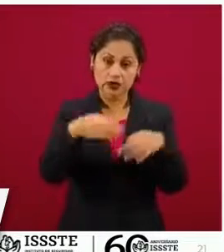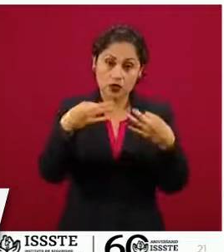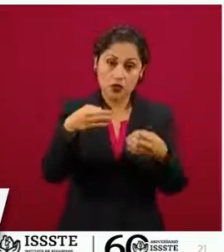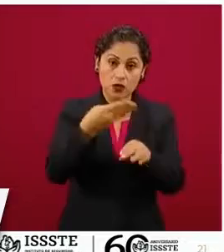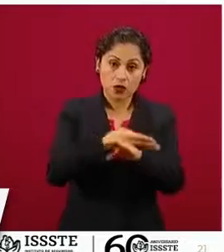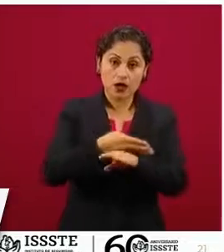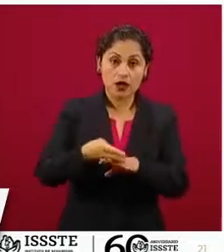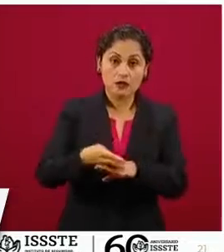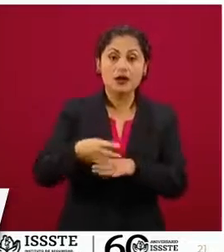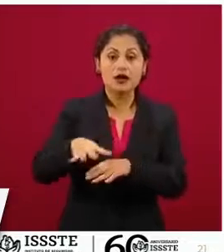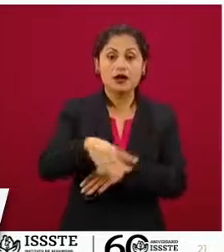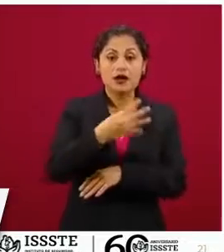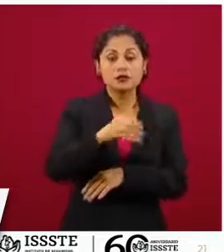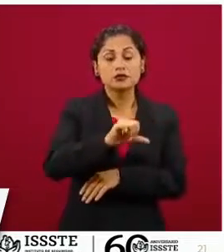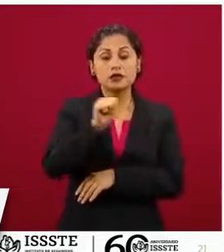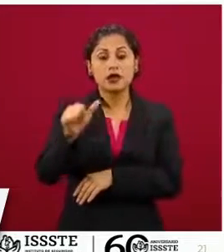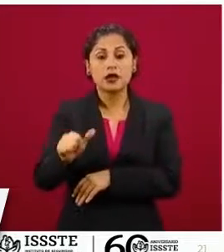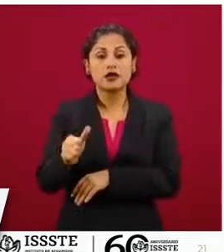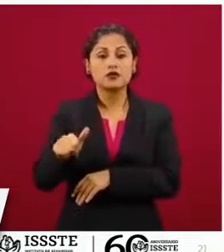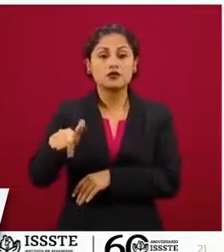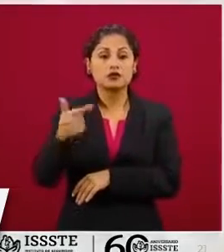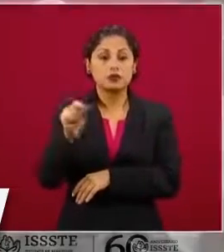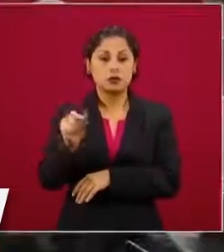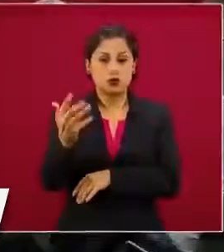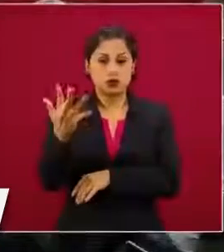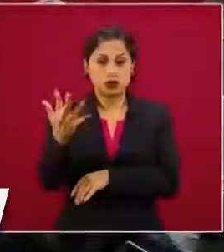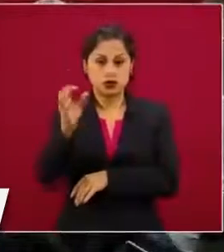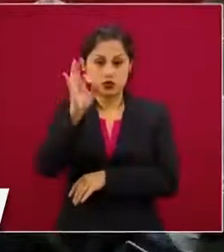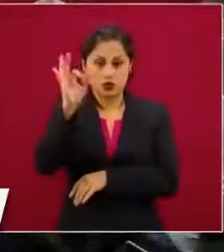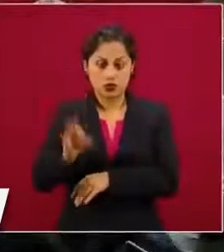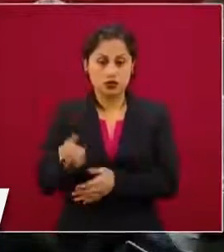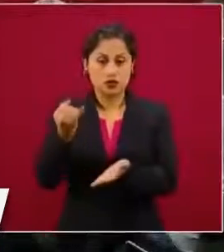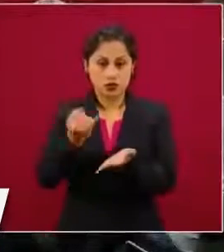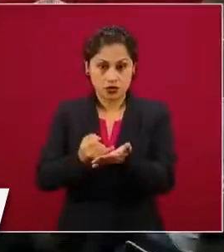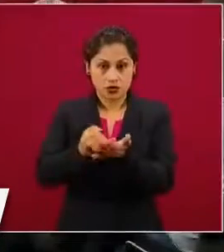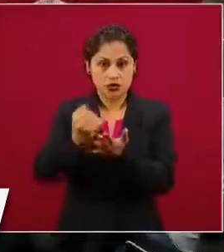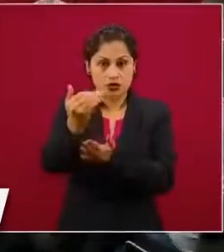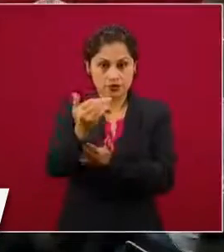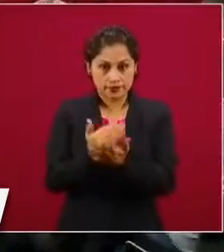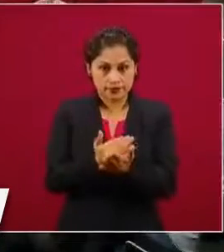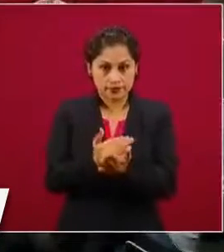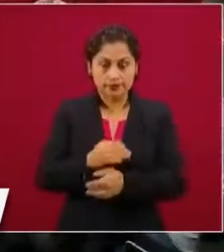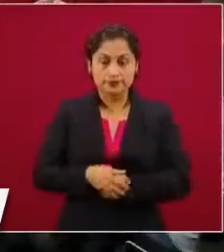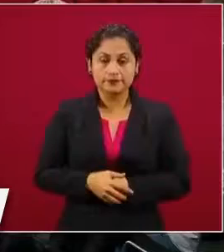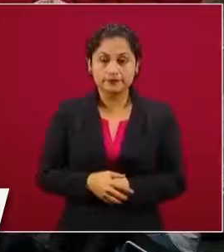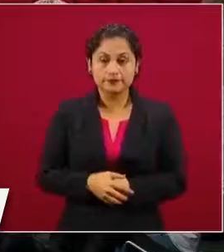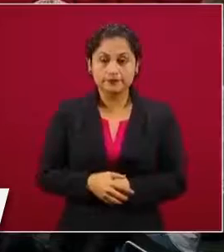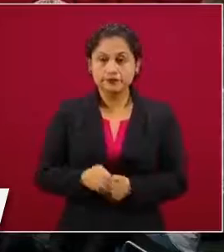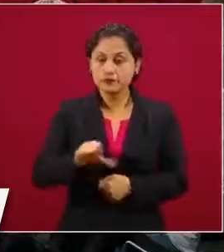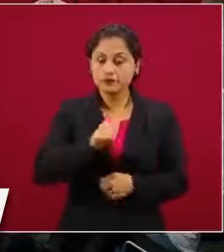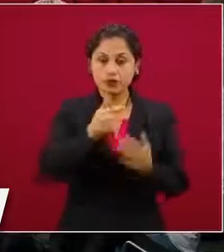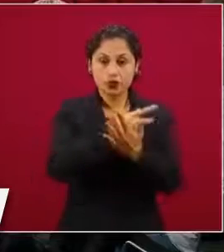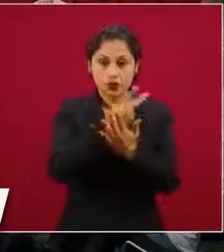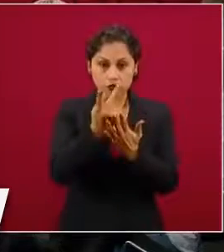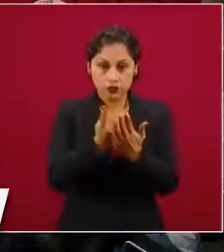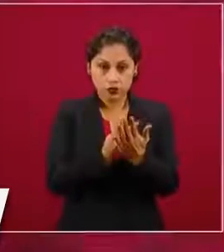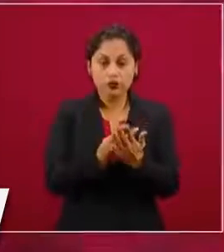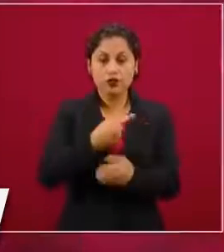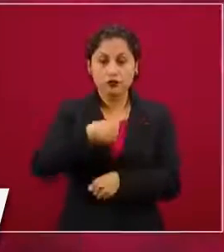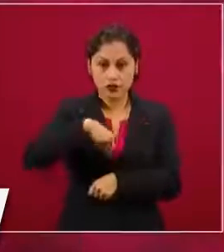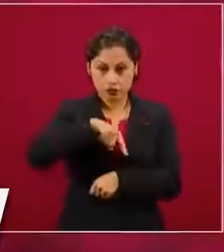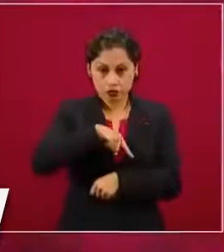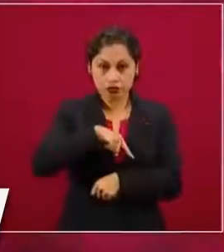de un 14 a un 12.5 por ciento. En otro programa de las que estamos llevando a cabo en la tarde